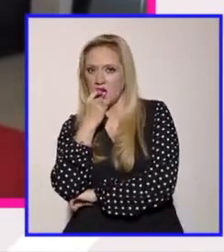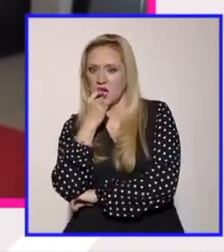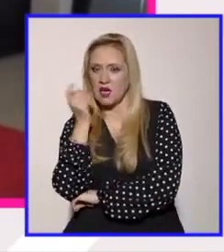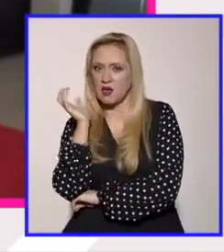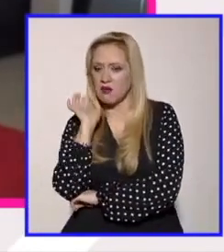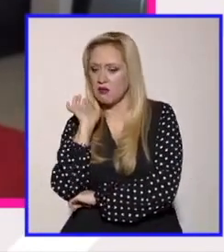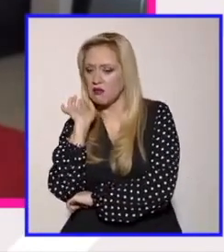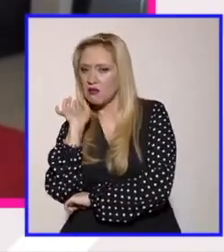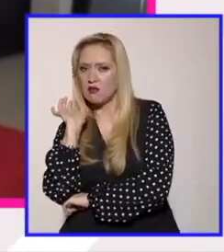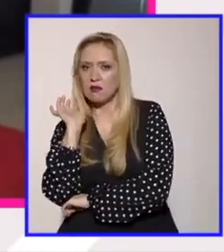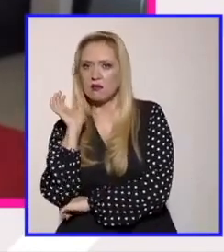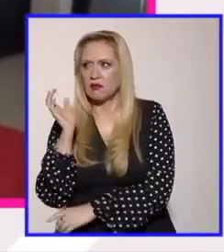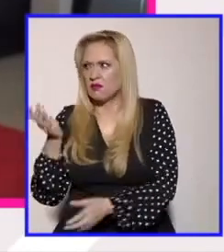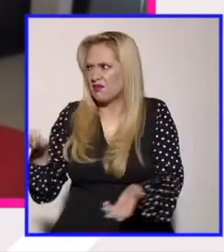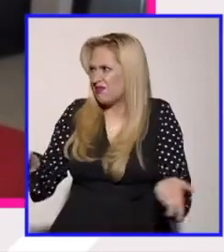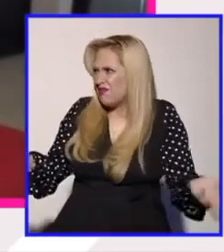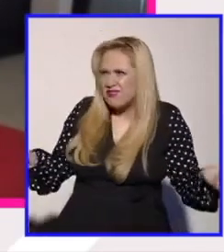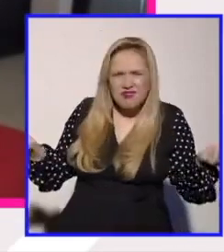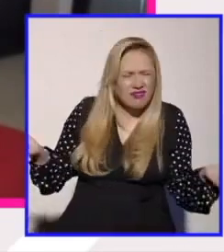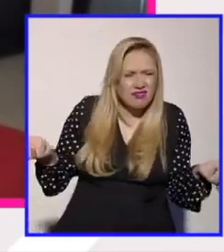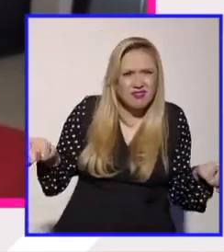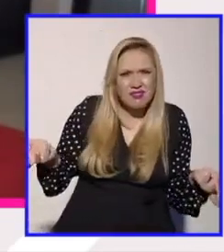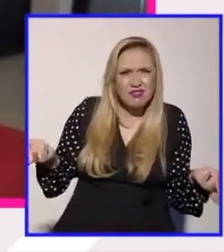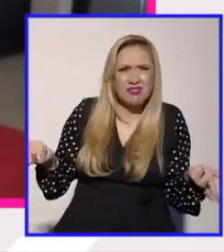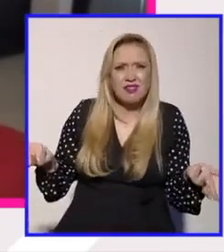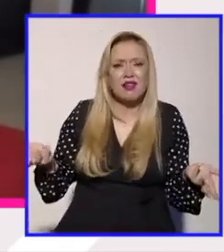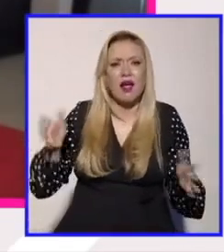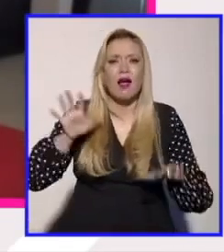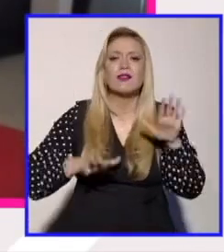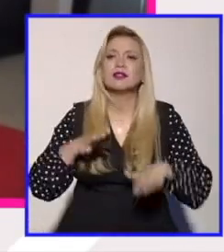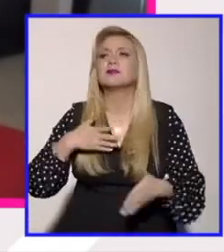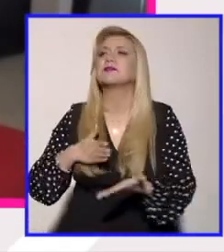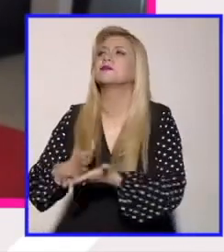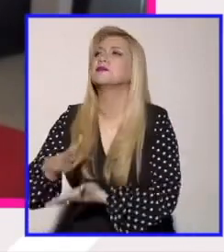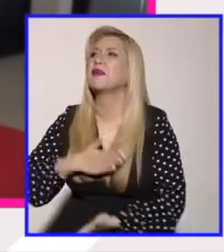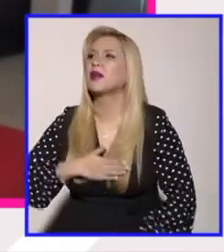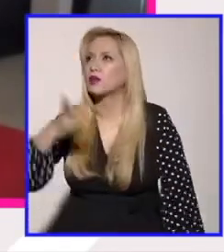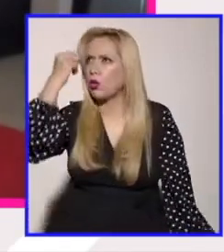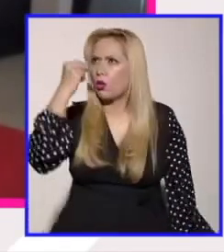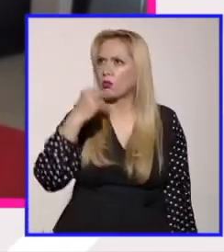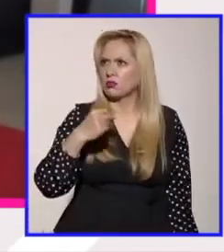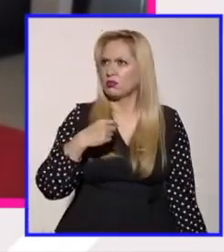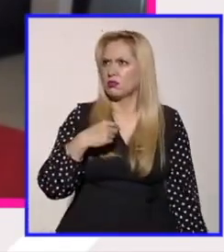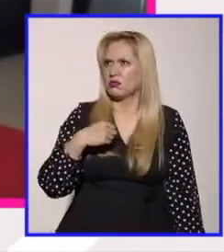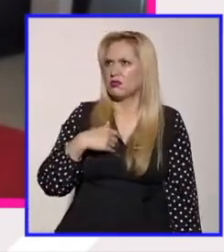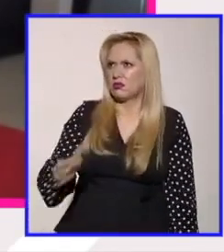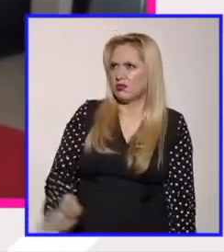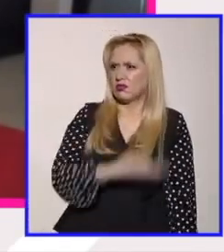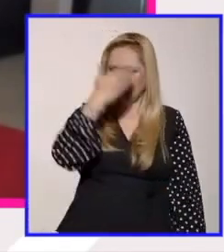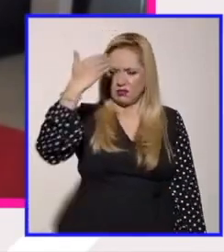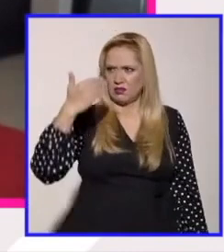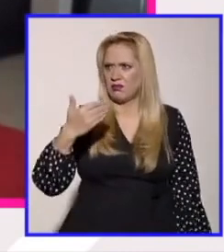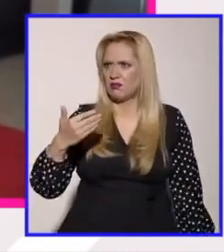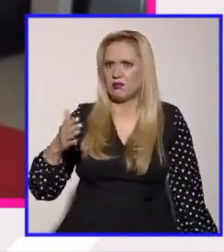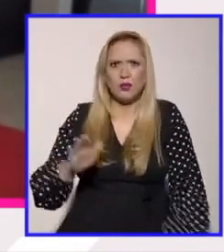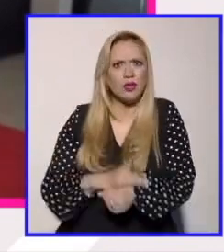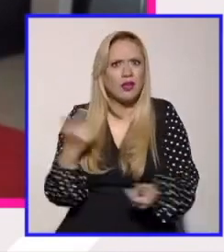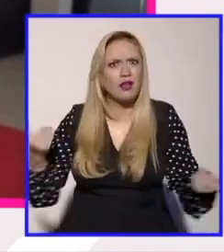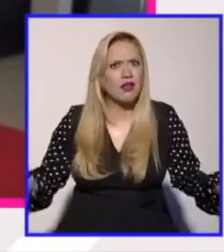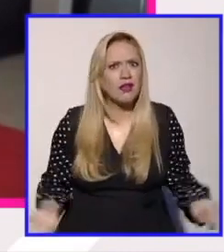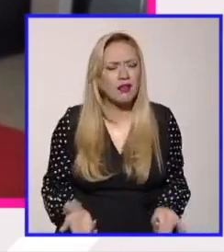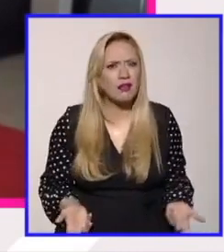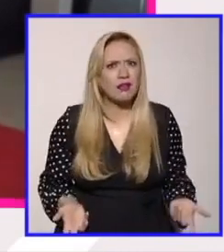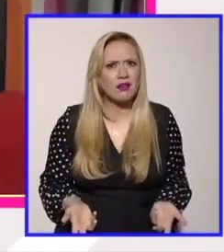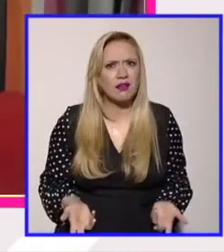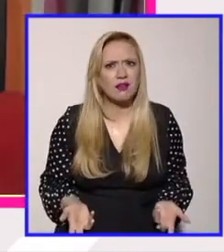sacado a muchas más mujeres que no son trans de los baños que a las mujeres trans que, como decía en mi drama, ya no sacaron. O si lo